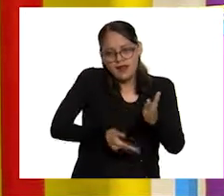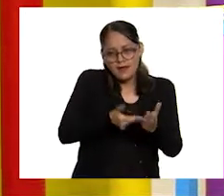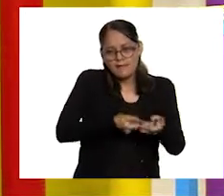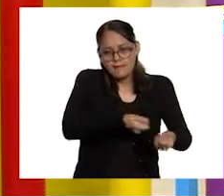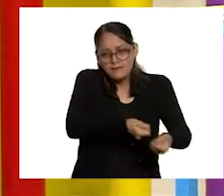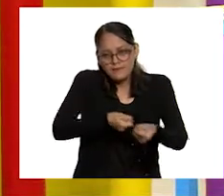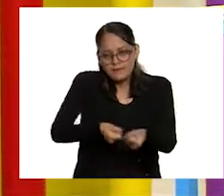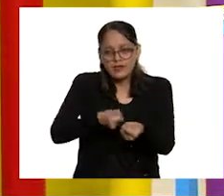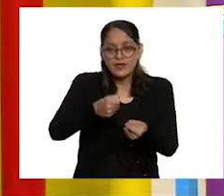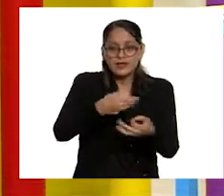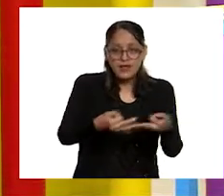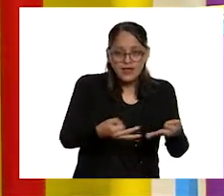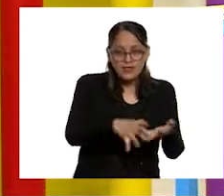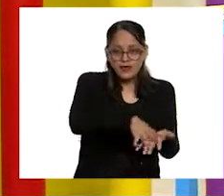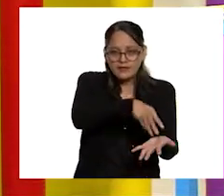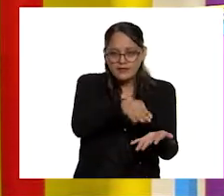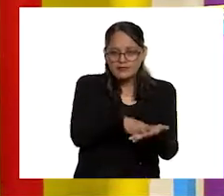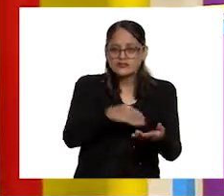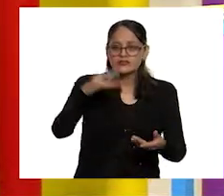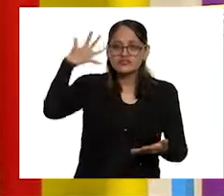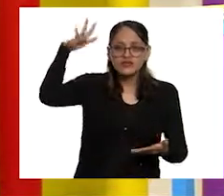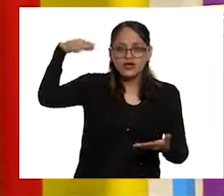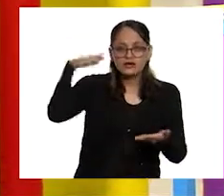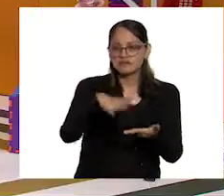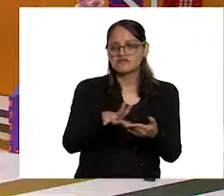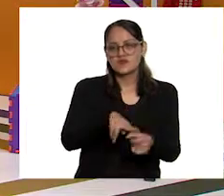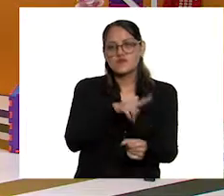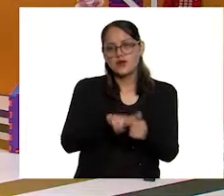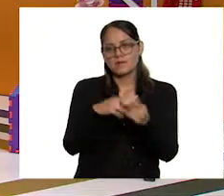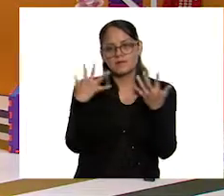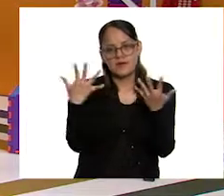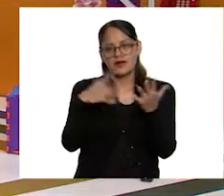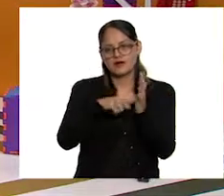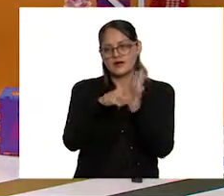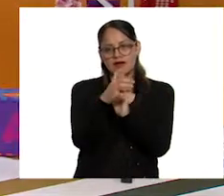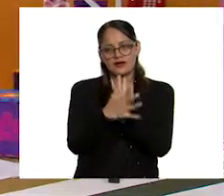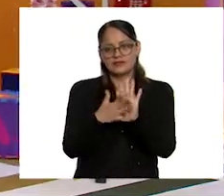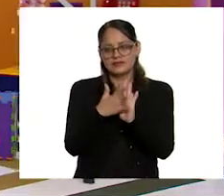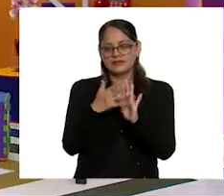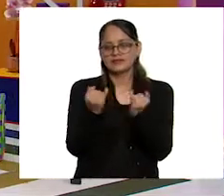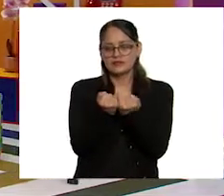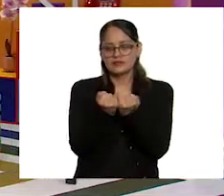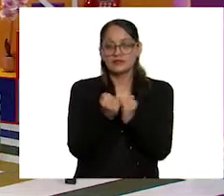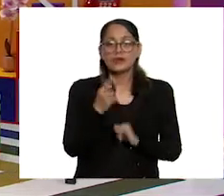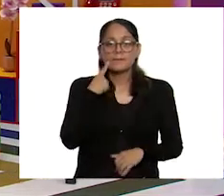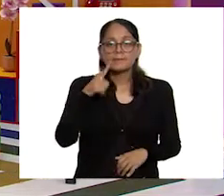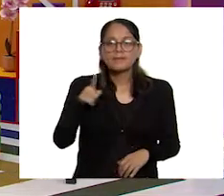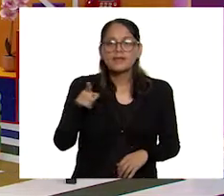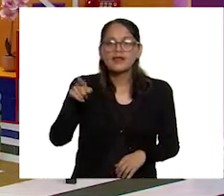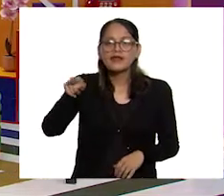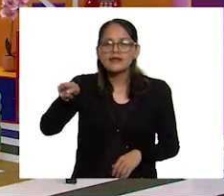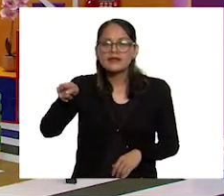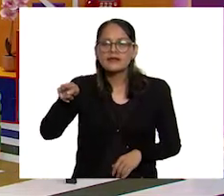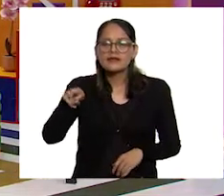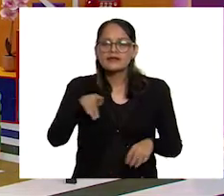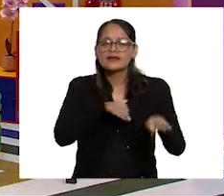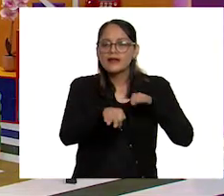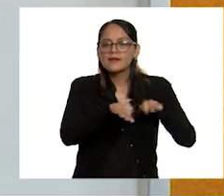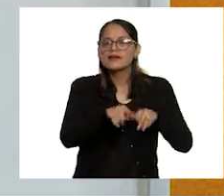todo, así se van haciendo las manos, ¿verdad? Así es. ¿Qué es lo que hace? Yo lo voy a escribir.